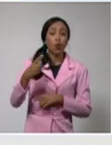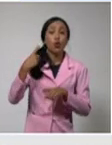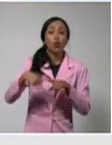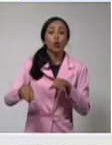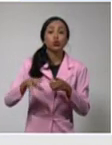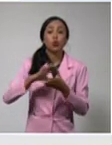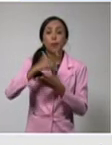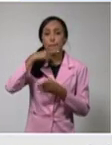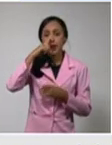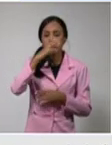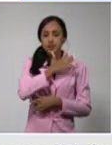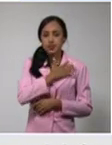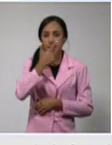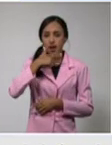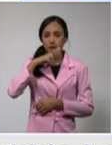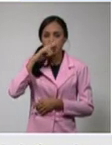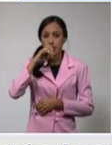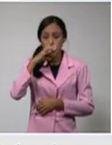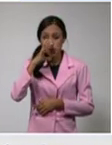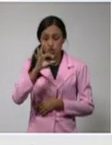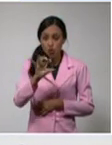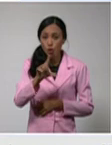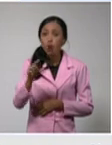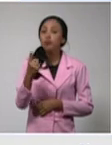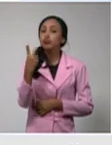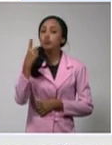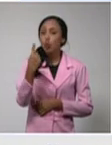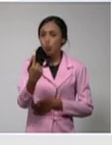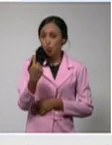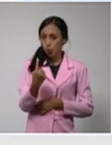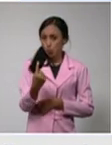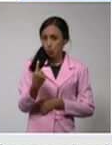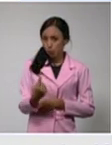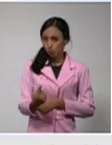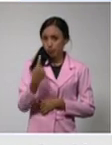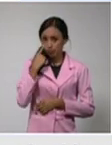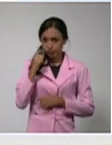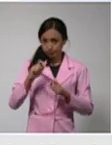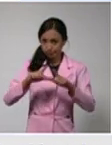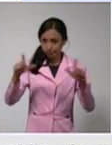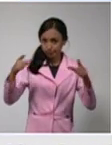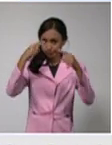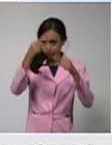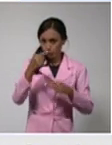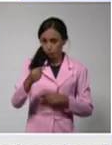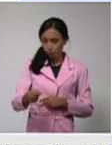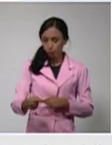y Río Cauto. Un caso autóctono en cada uno de estos municipios.